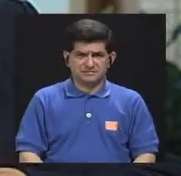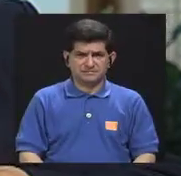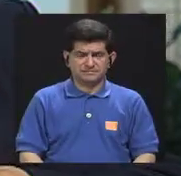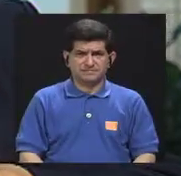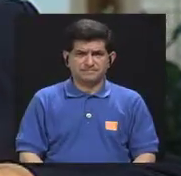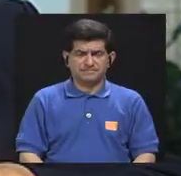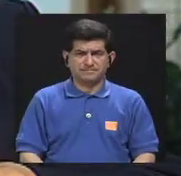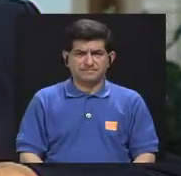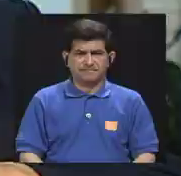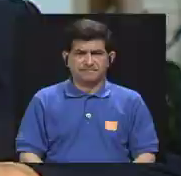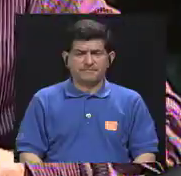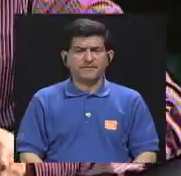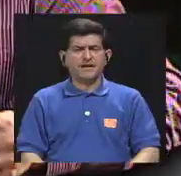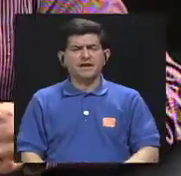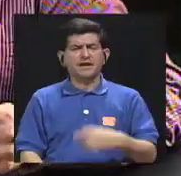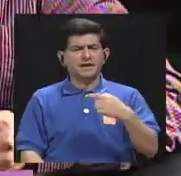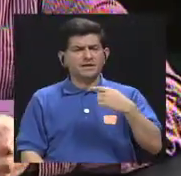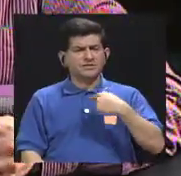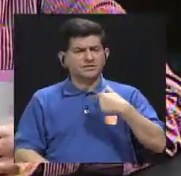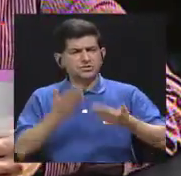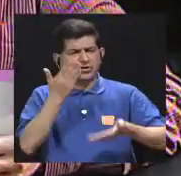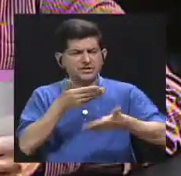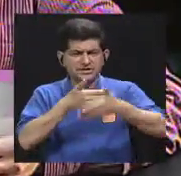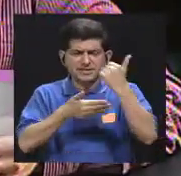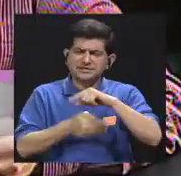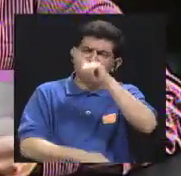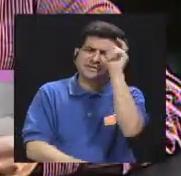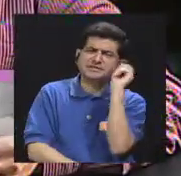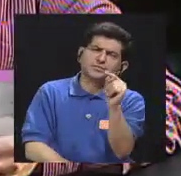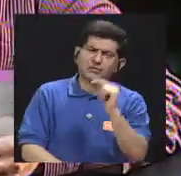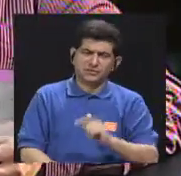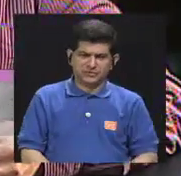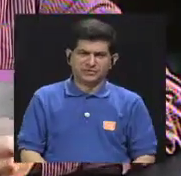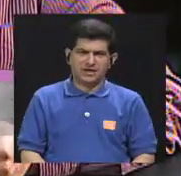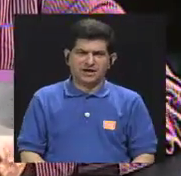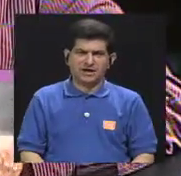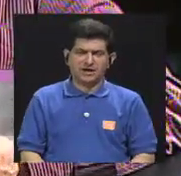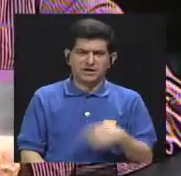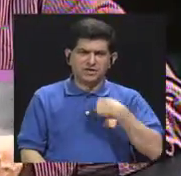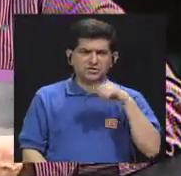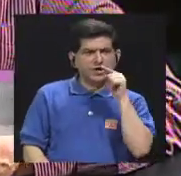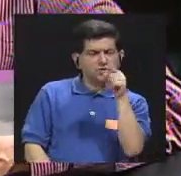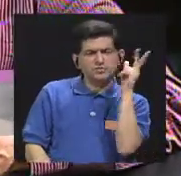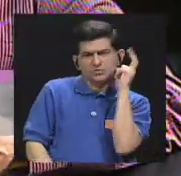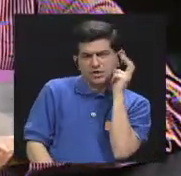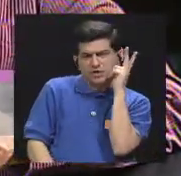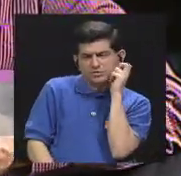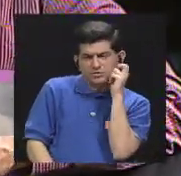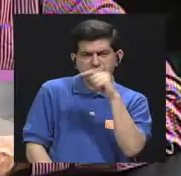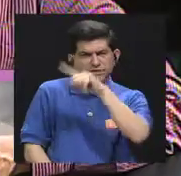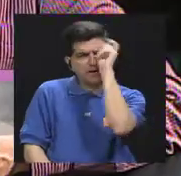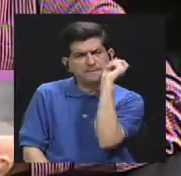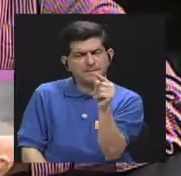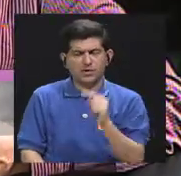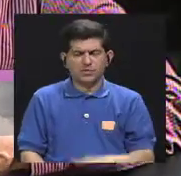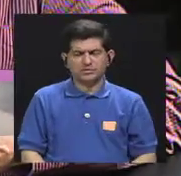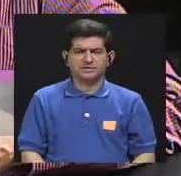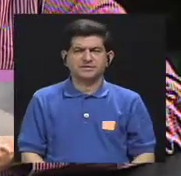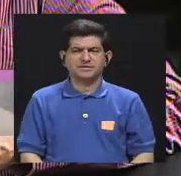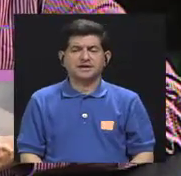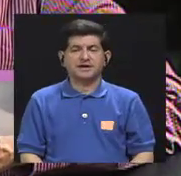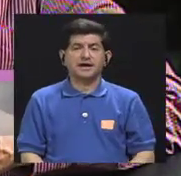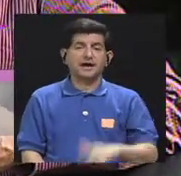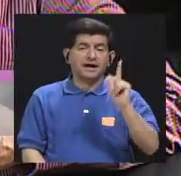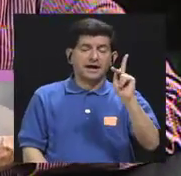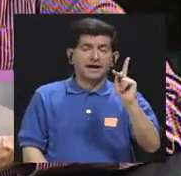Sí, Y que tenía tal vez antes la pregunta de cuando la estaba escuchando, Adriana, tal vez preguntarle a Catarina si